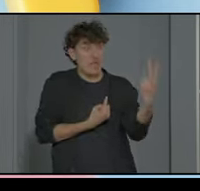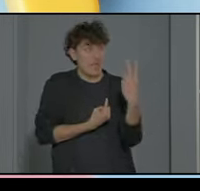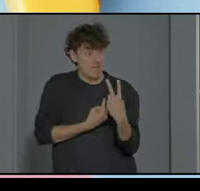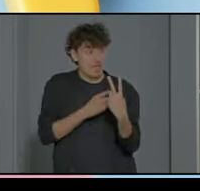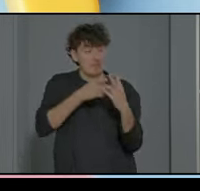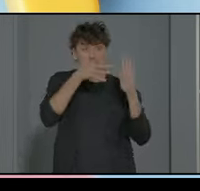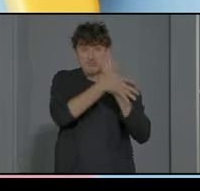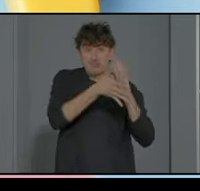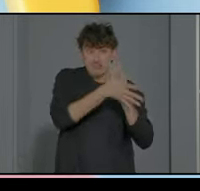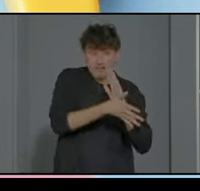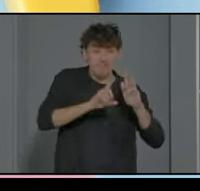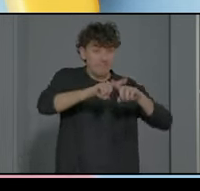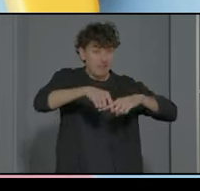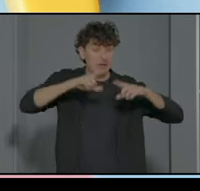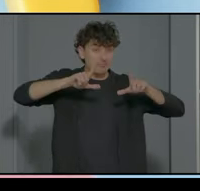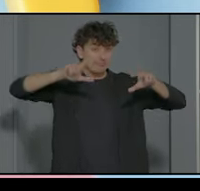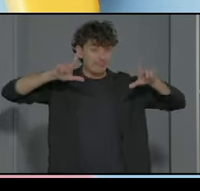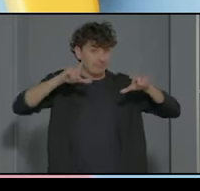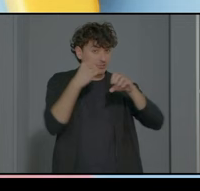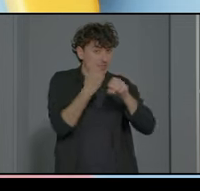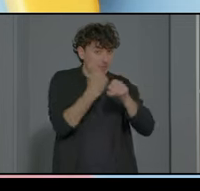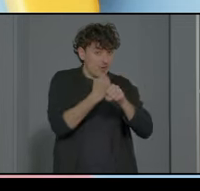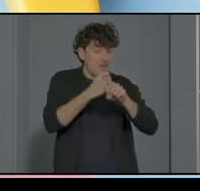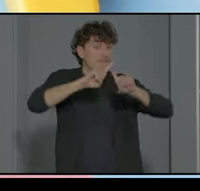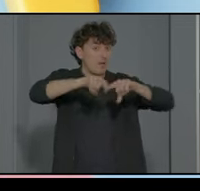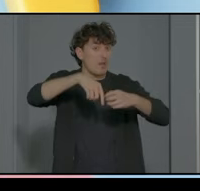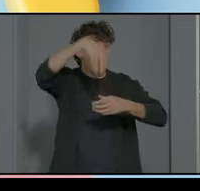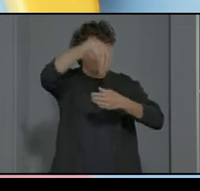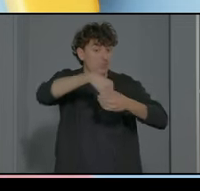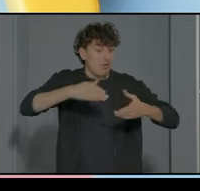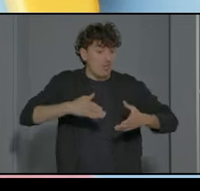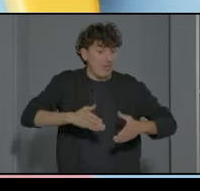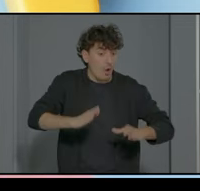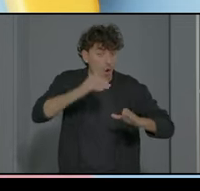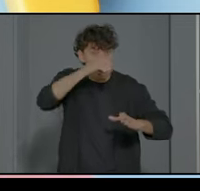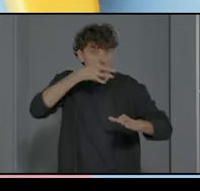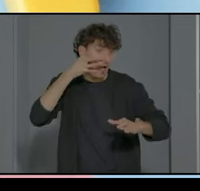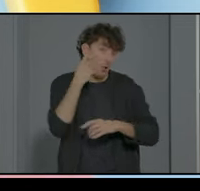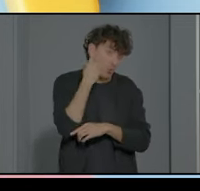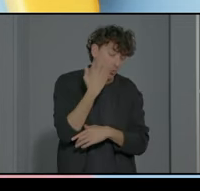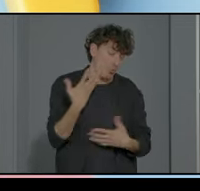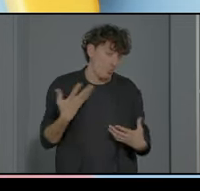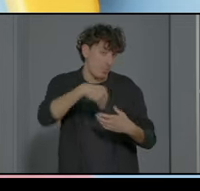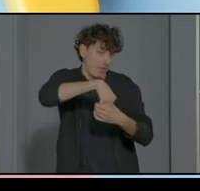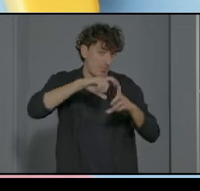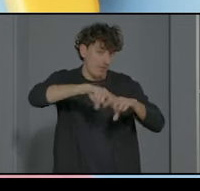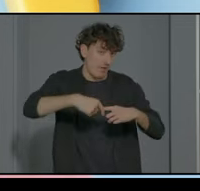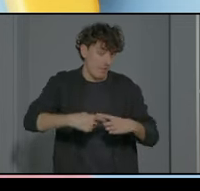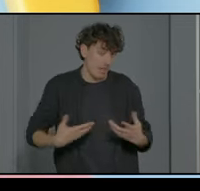trabajo en la familia está su hijo o sea es el hijo la hija el alumno alumna